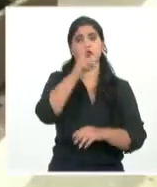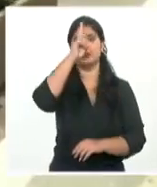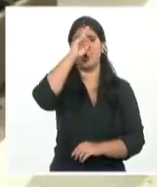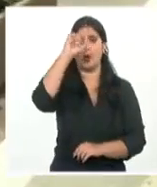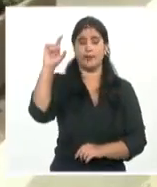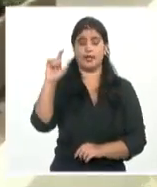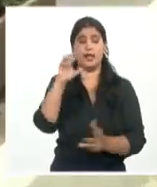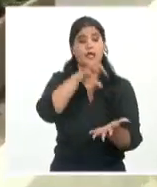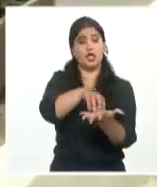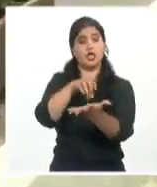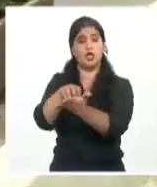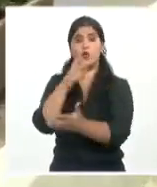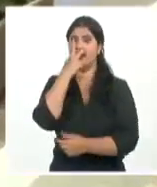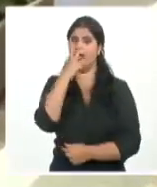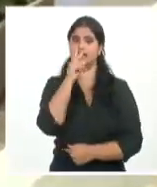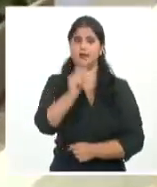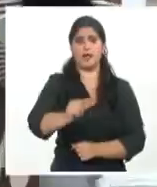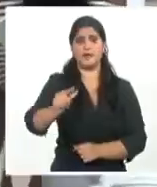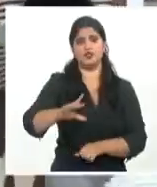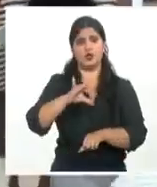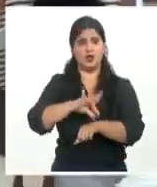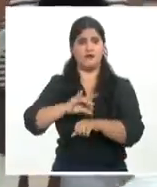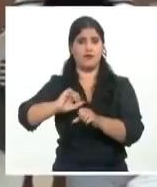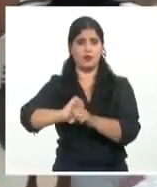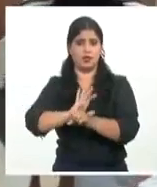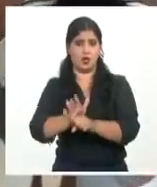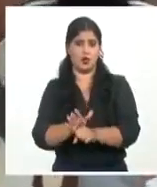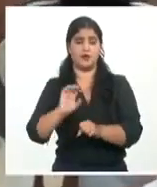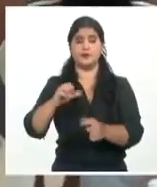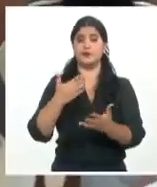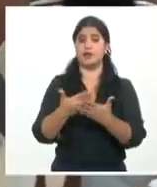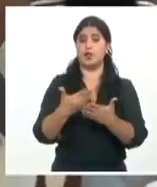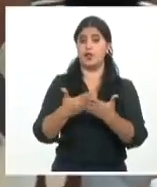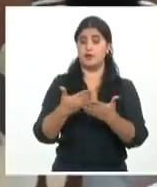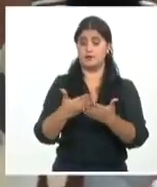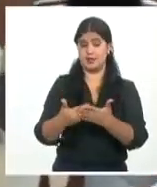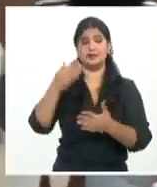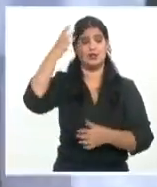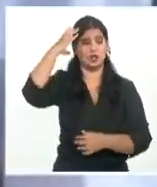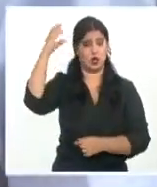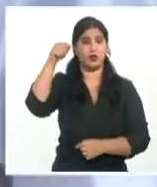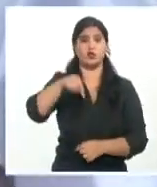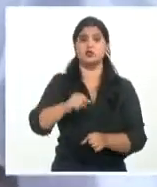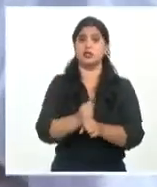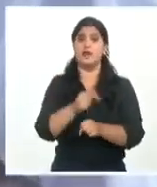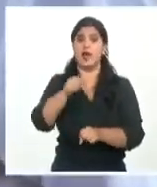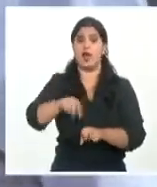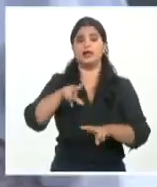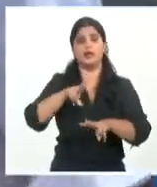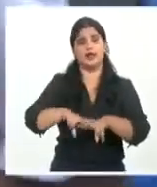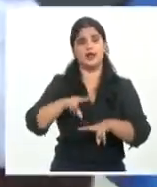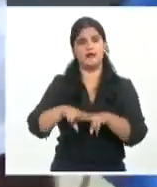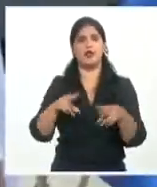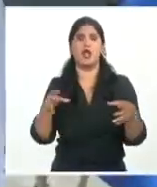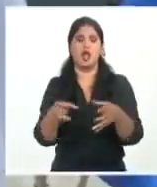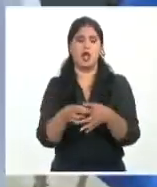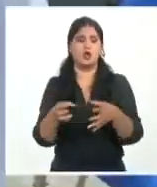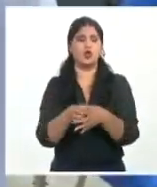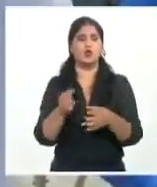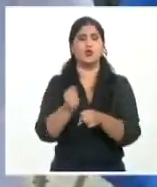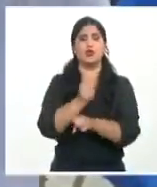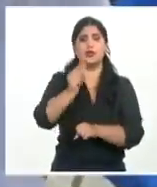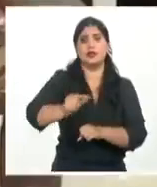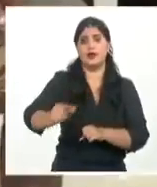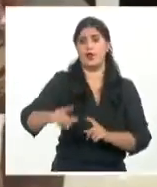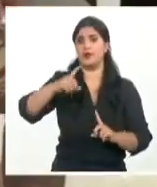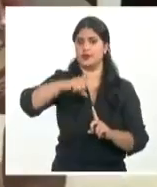Empresa estatal socialista de suministros y transporte del gobierno en la capital, colectivo vanguardia del Sindicato